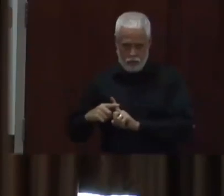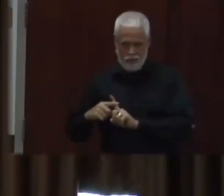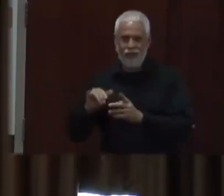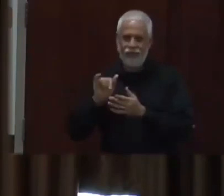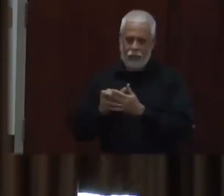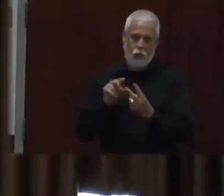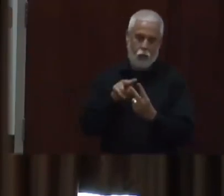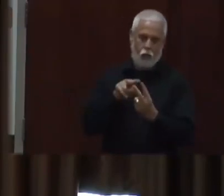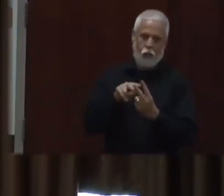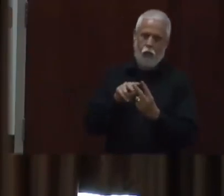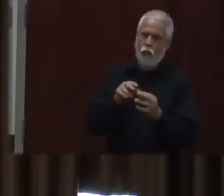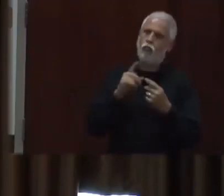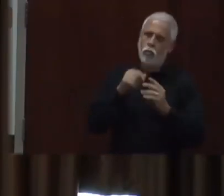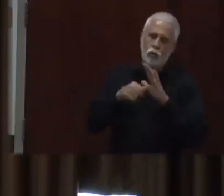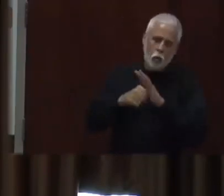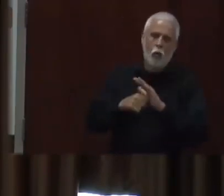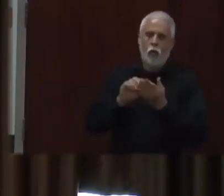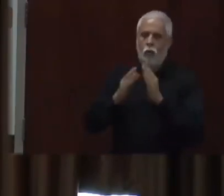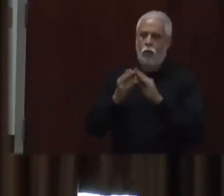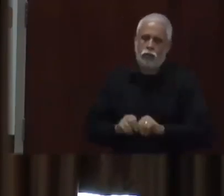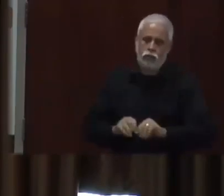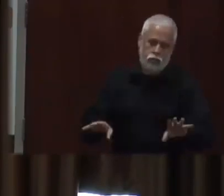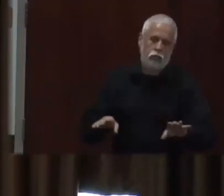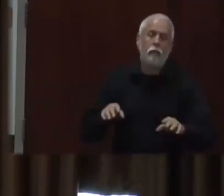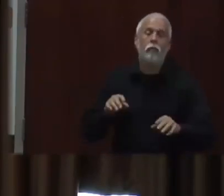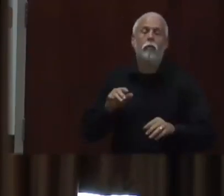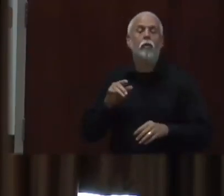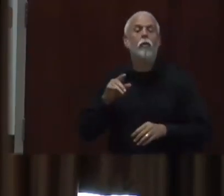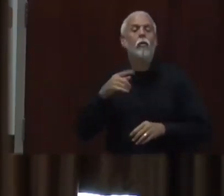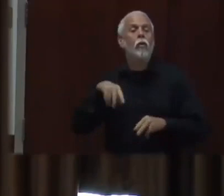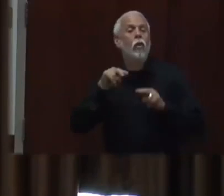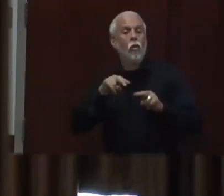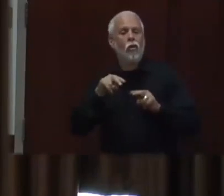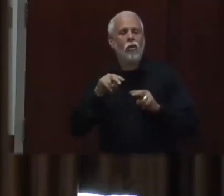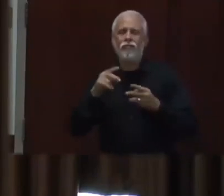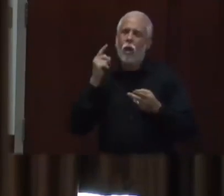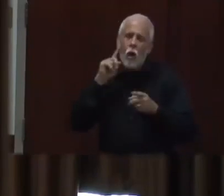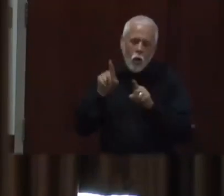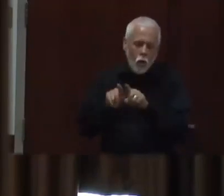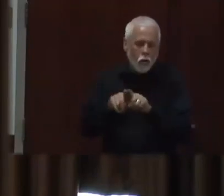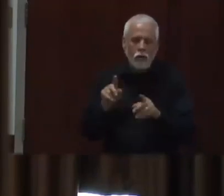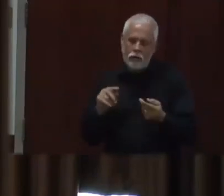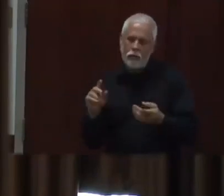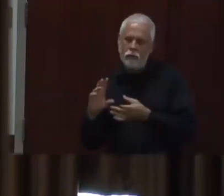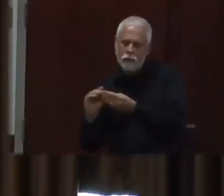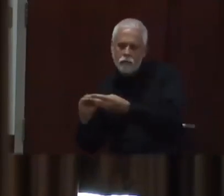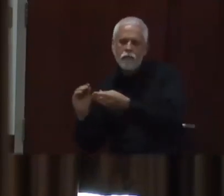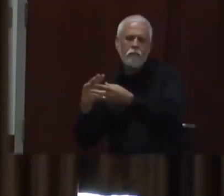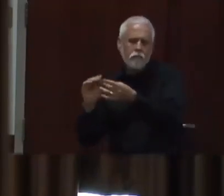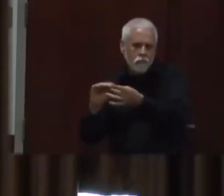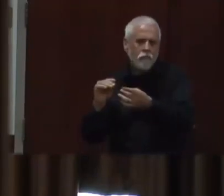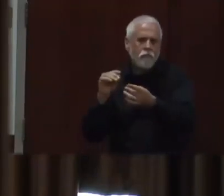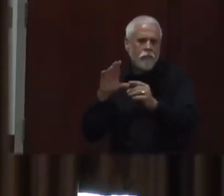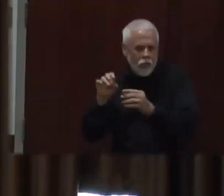estamos viendo algo dentro de nuestra comunidad que nos ayuda a tomar acción y que nos da la investigación de